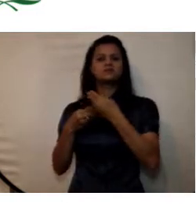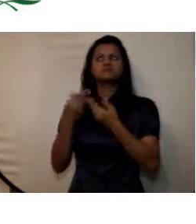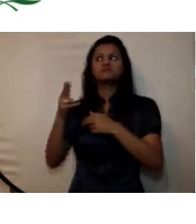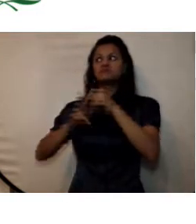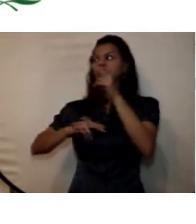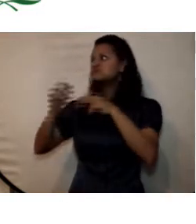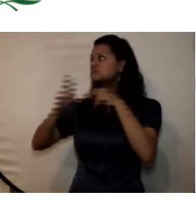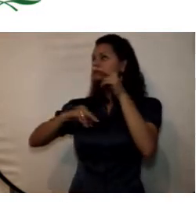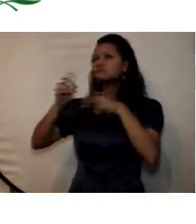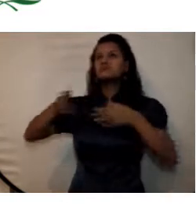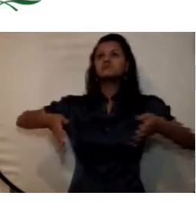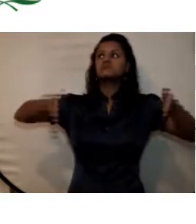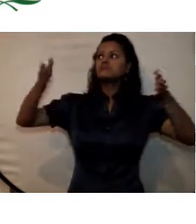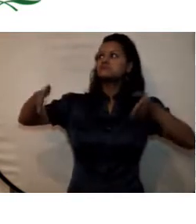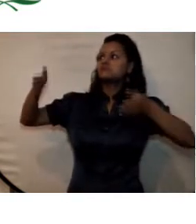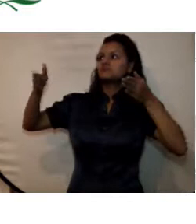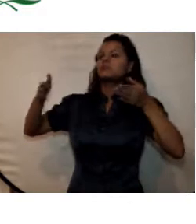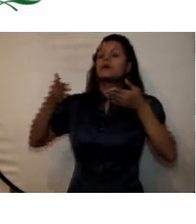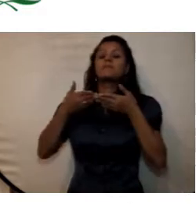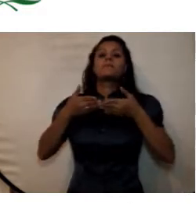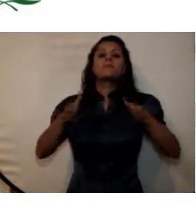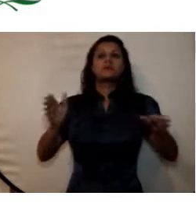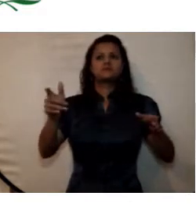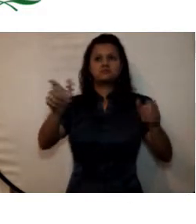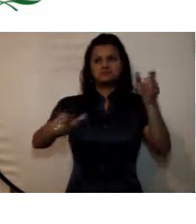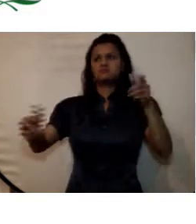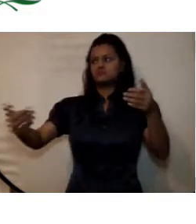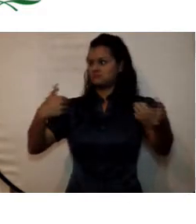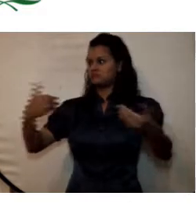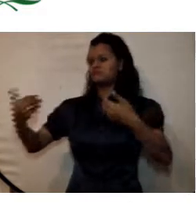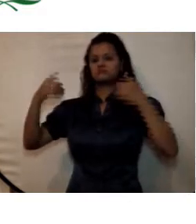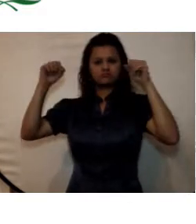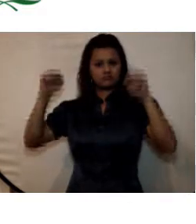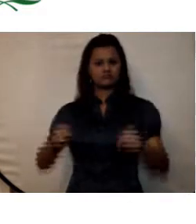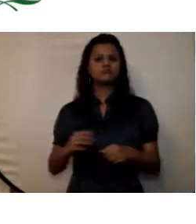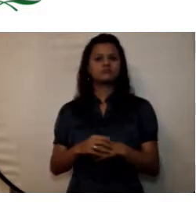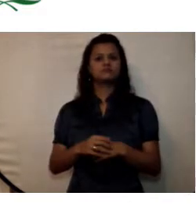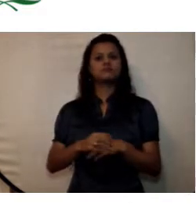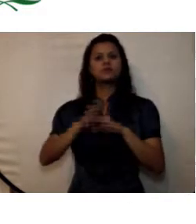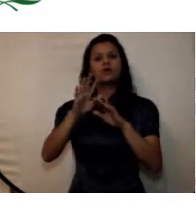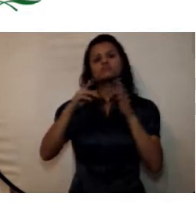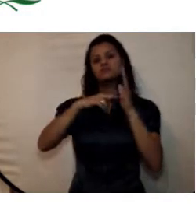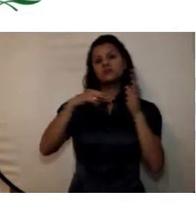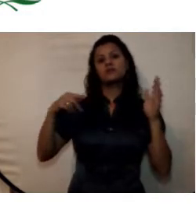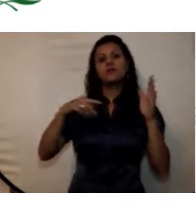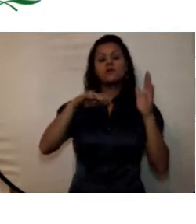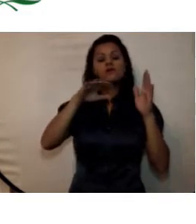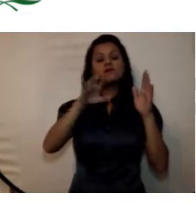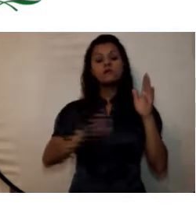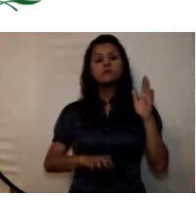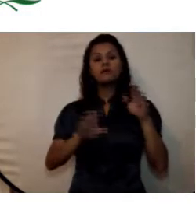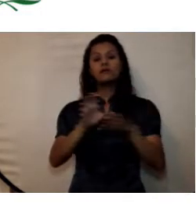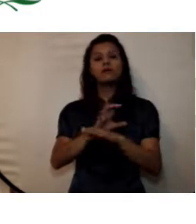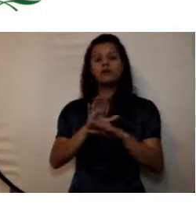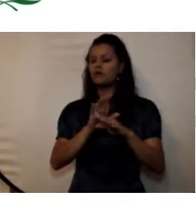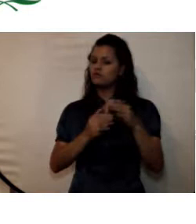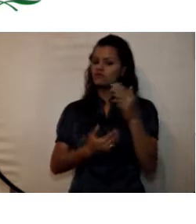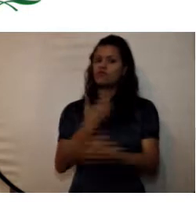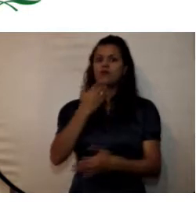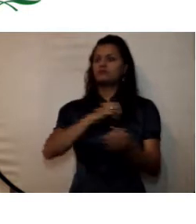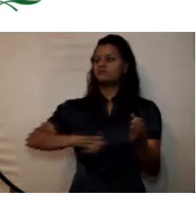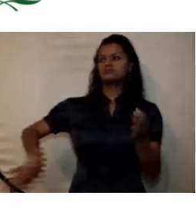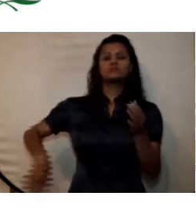para ampliación de cobertura actualización tecnológica de sus equipos formación